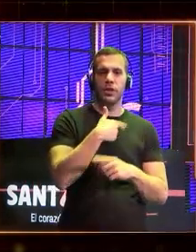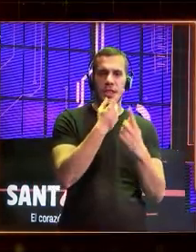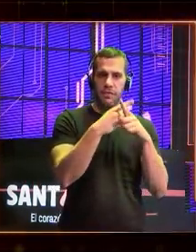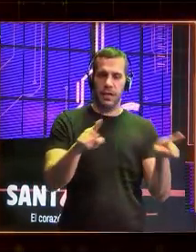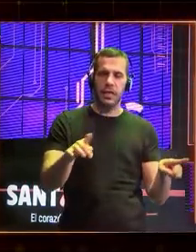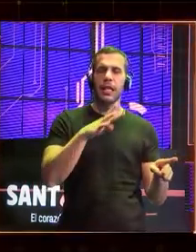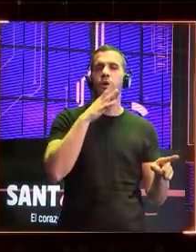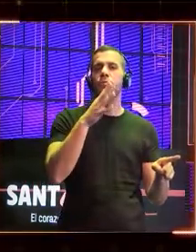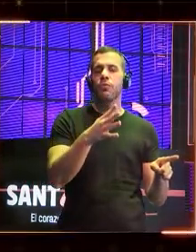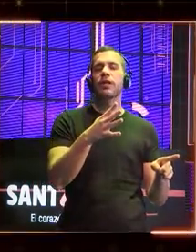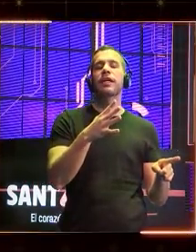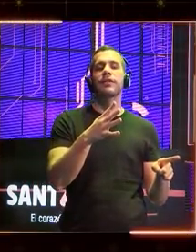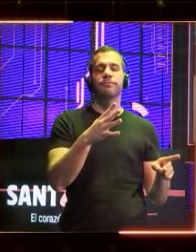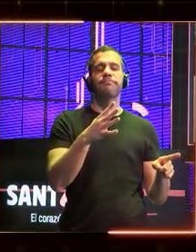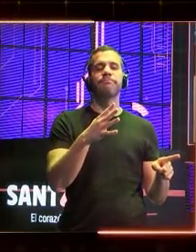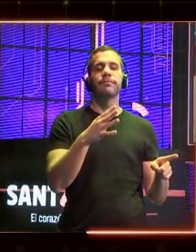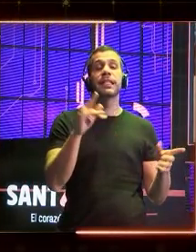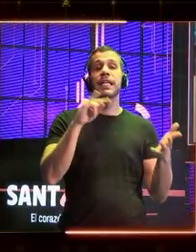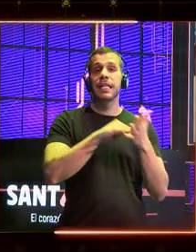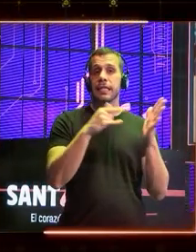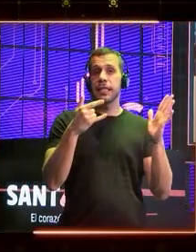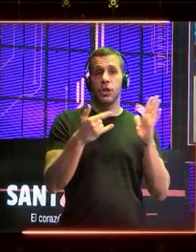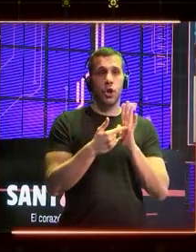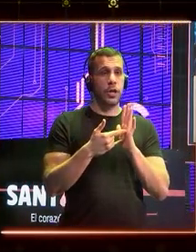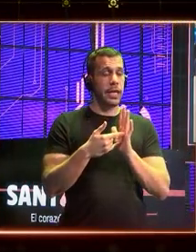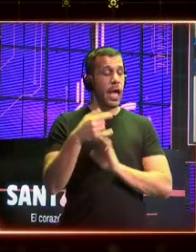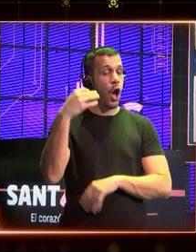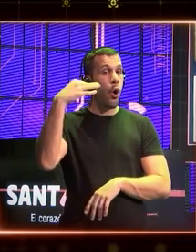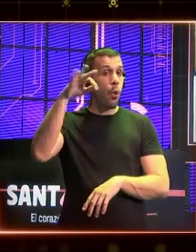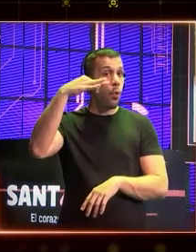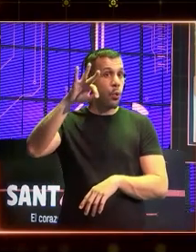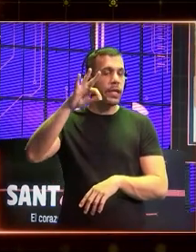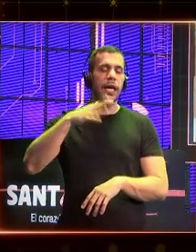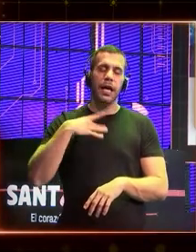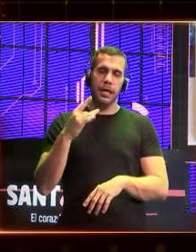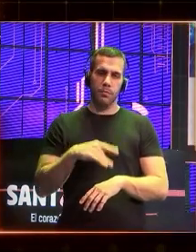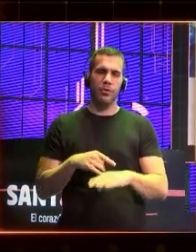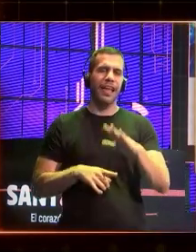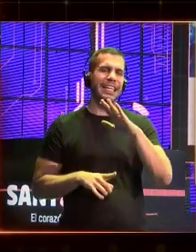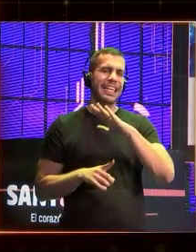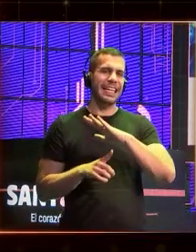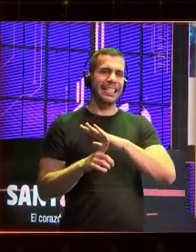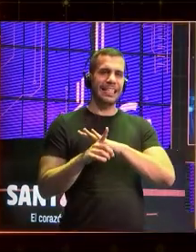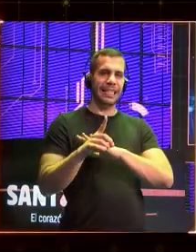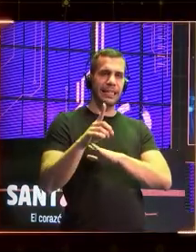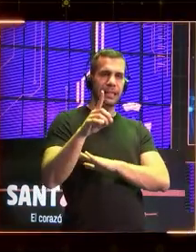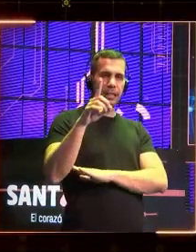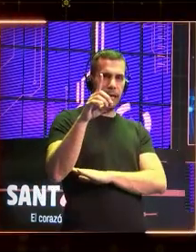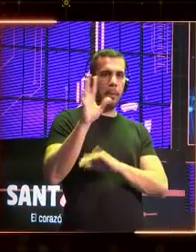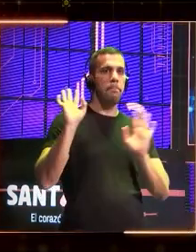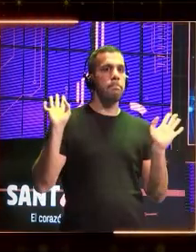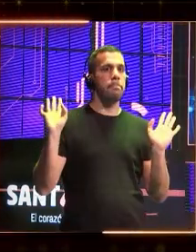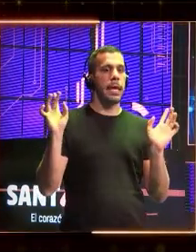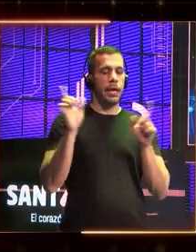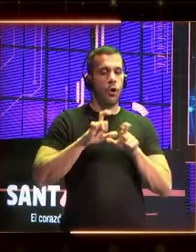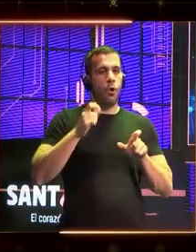otras cosas, es la única tecnología que existe que puede seguir evolucionando sin intervención humana.